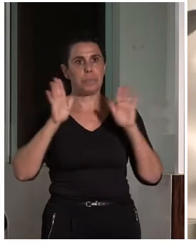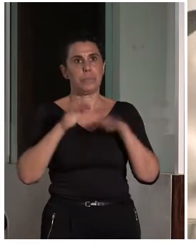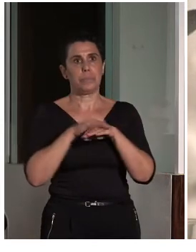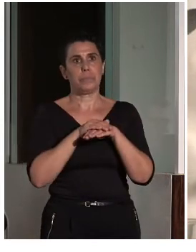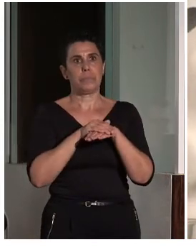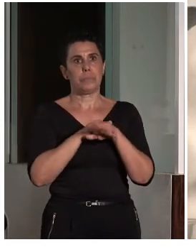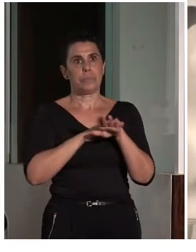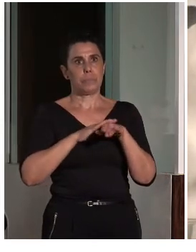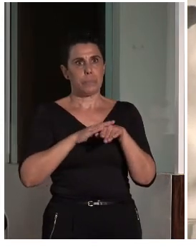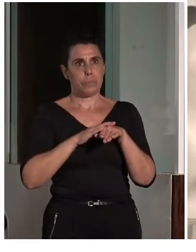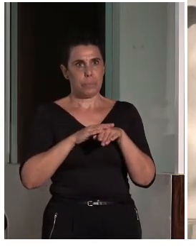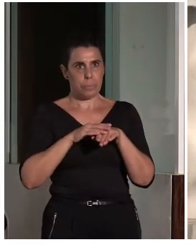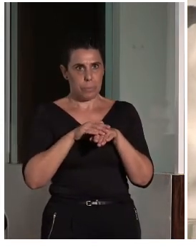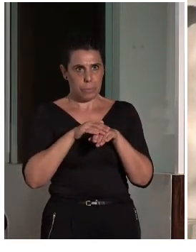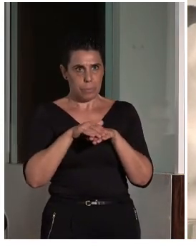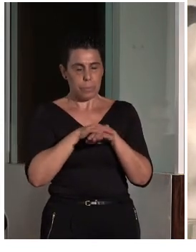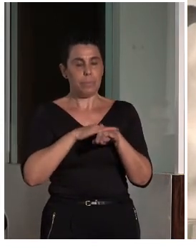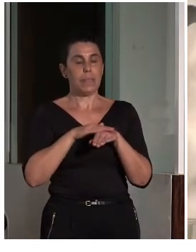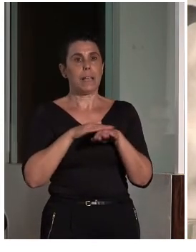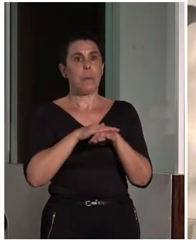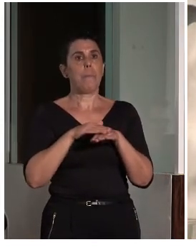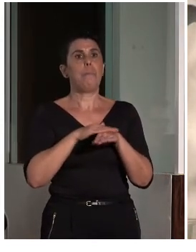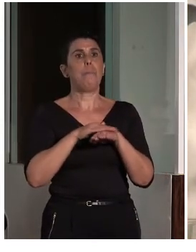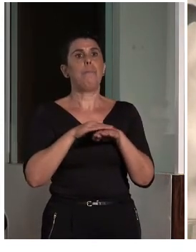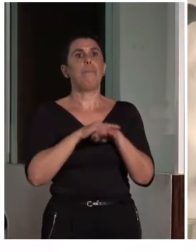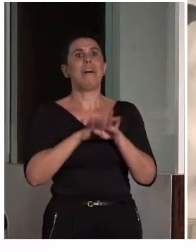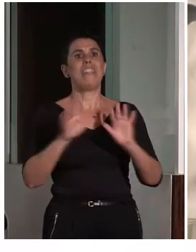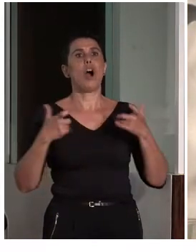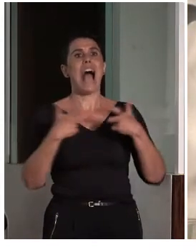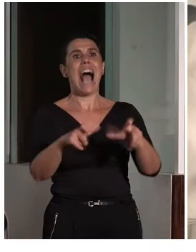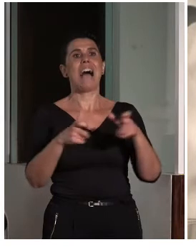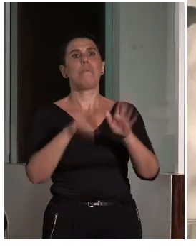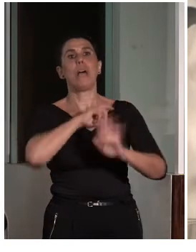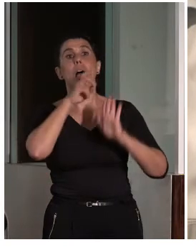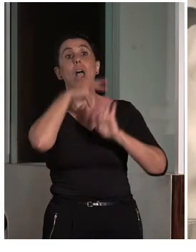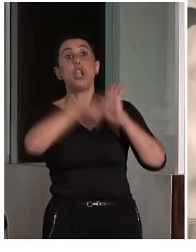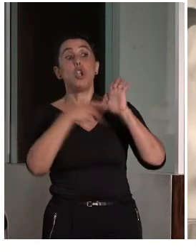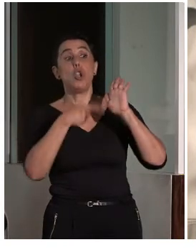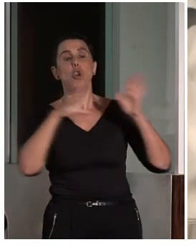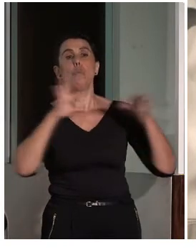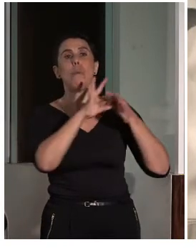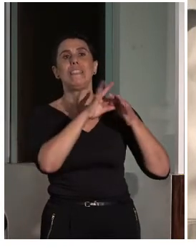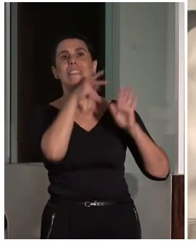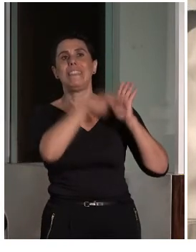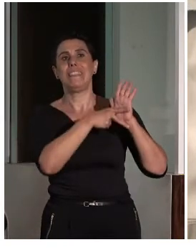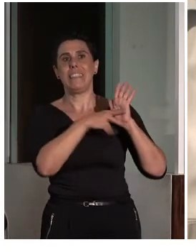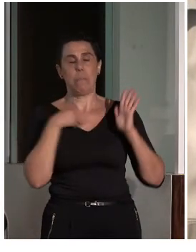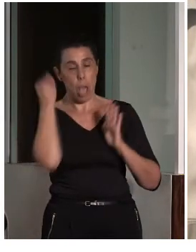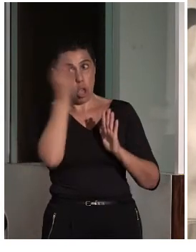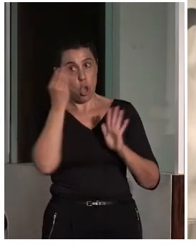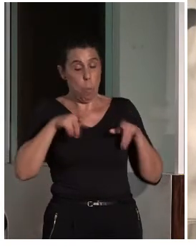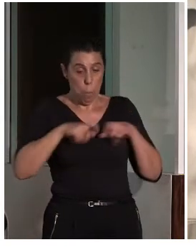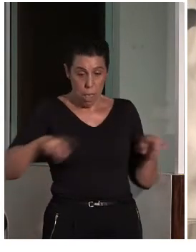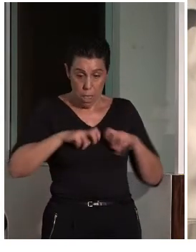Yo creo que sería bueno que todos los que estáis ahí en la mesa,